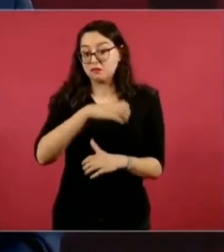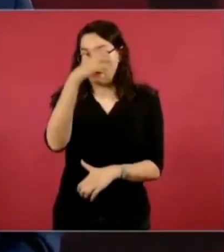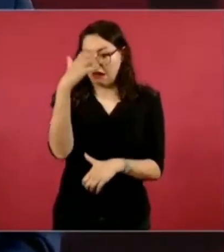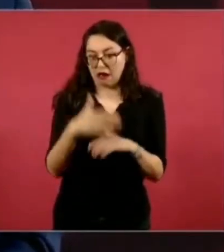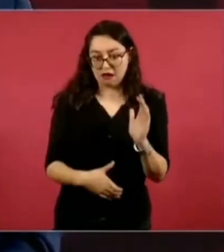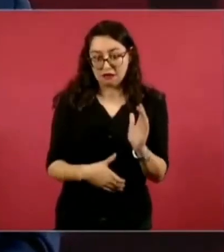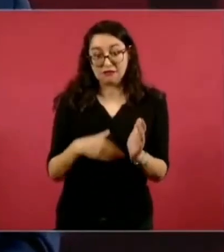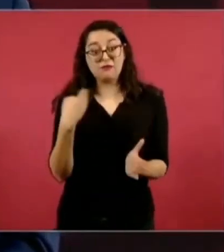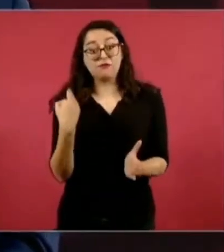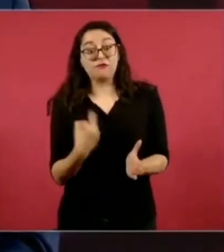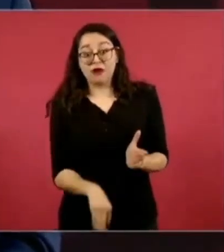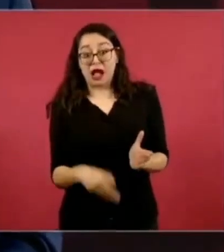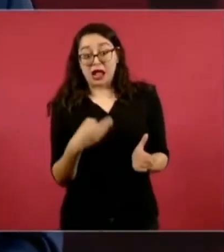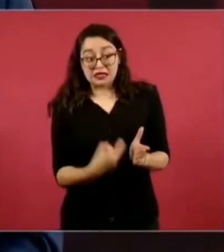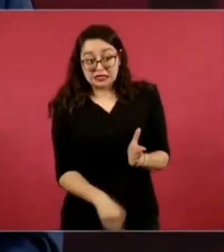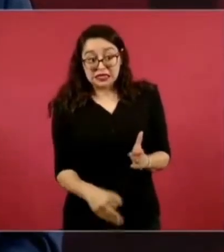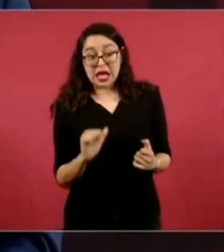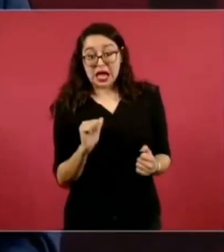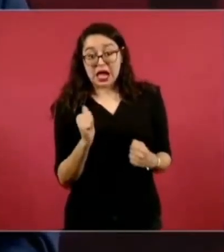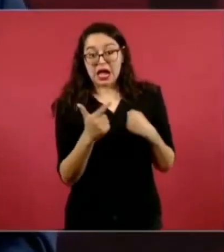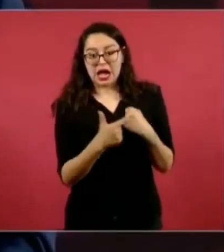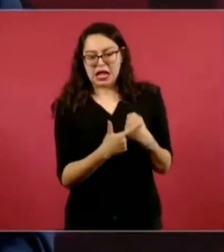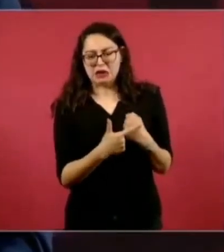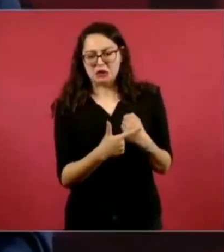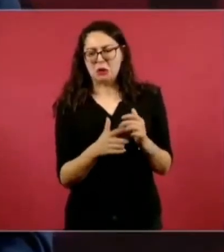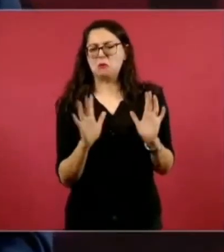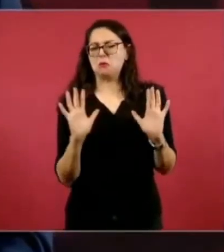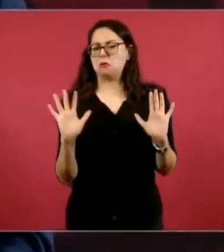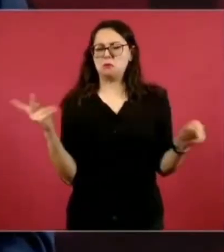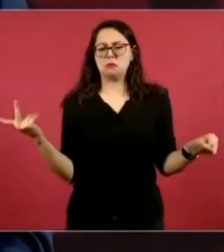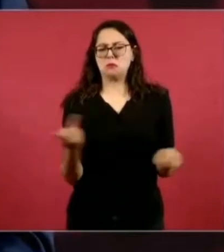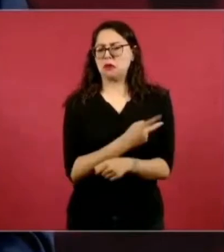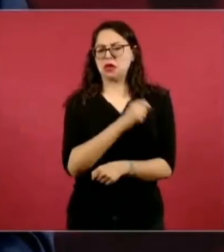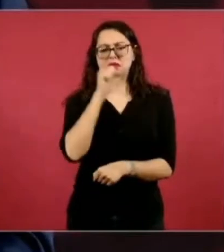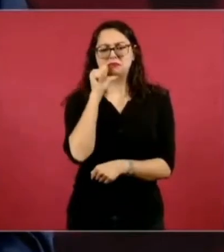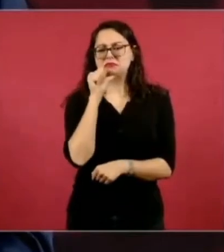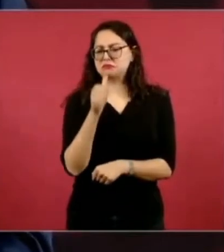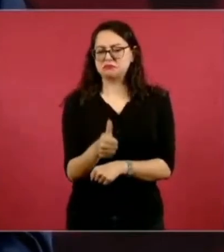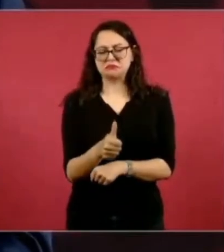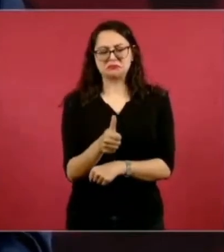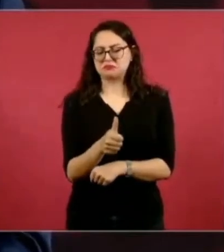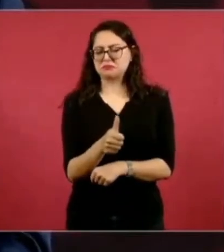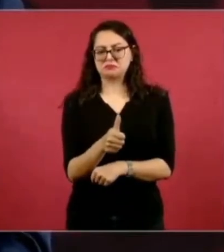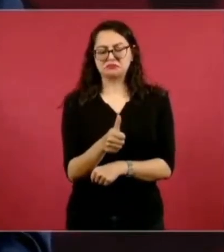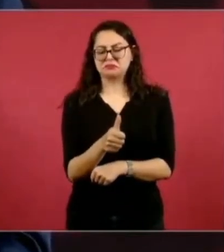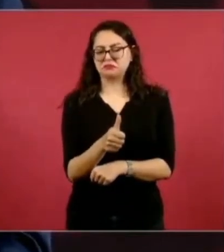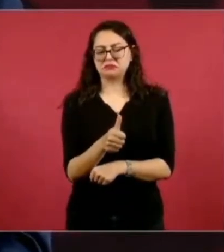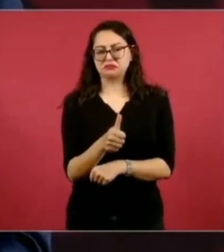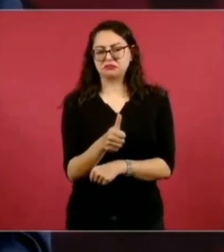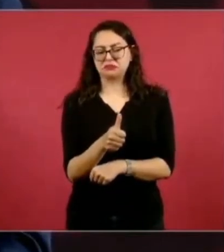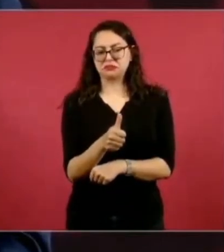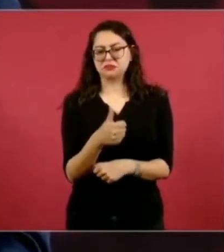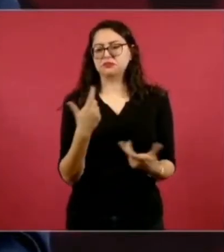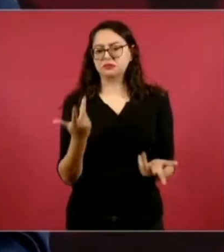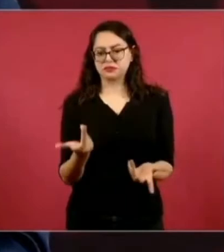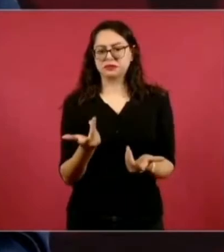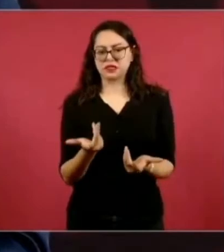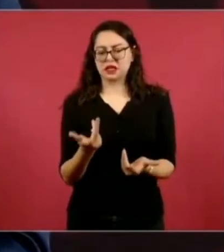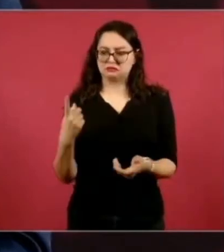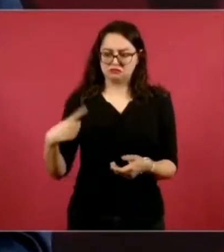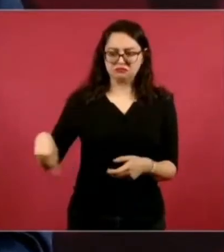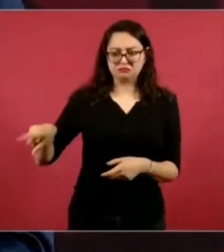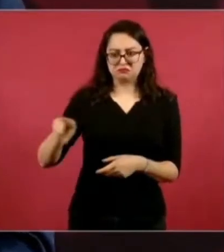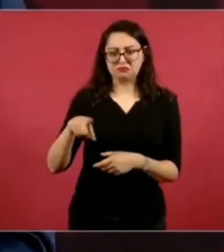va a seguir siendo